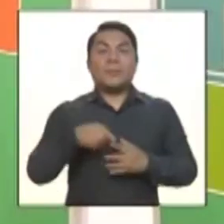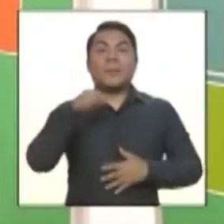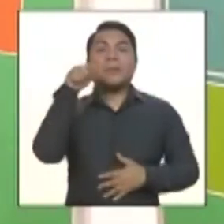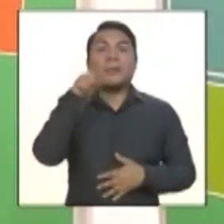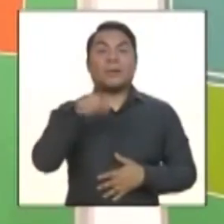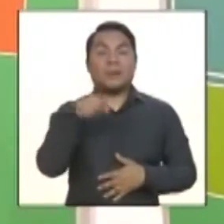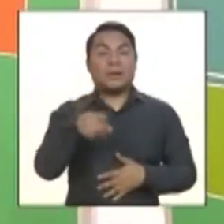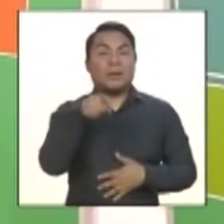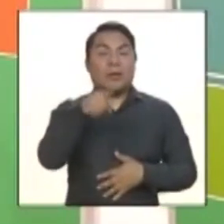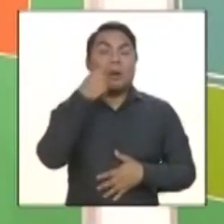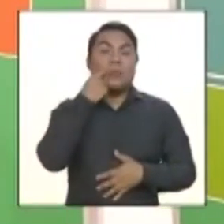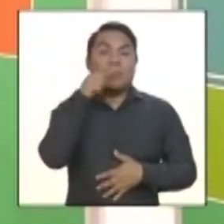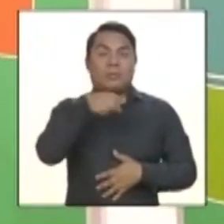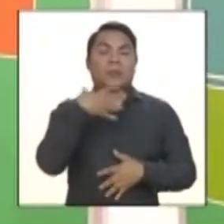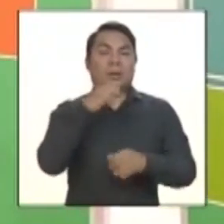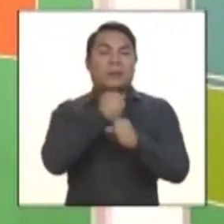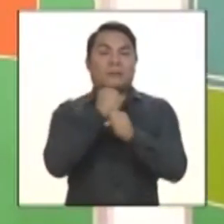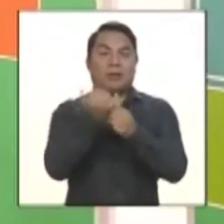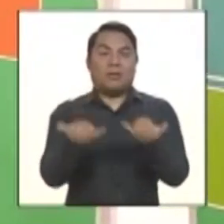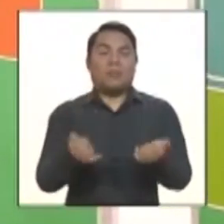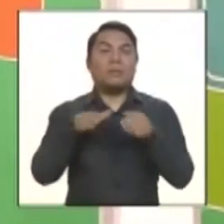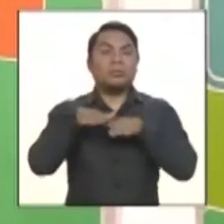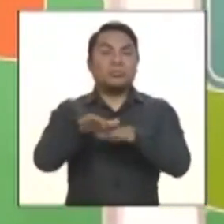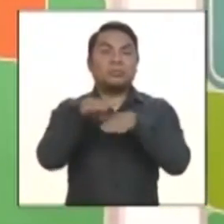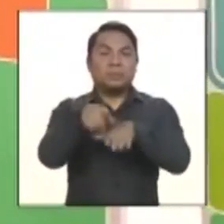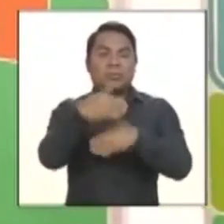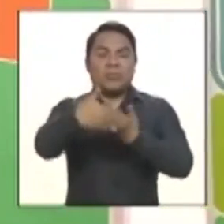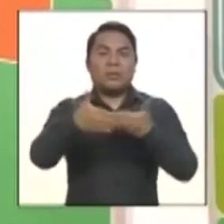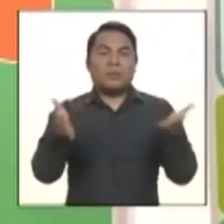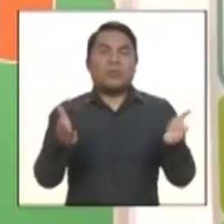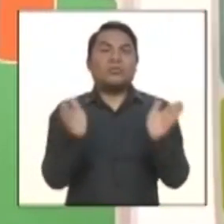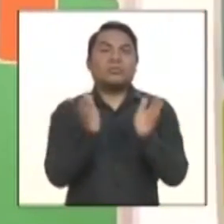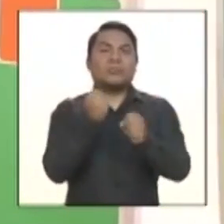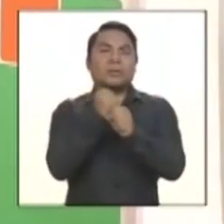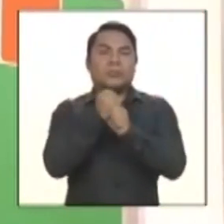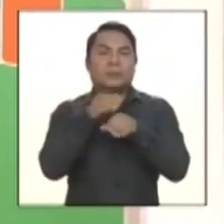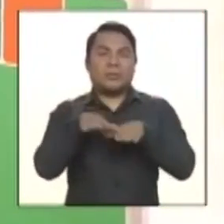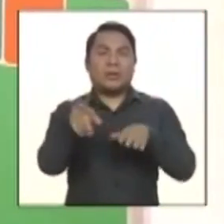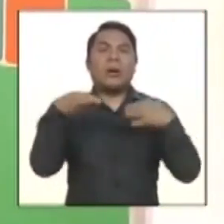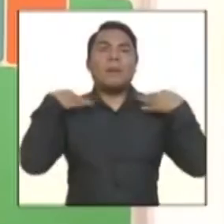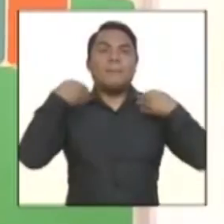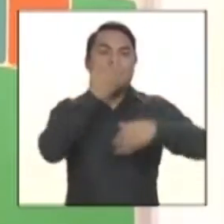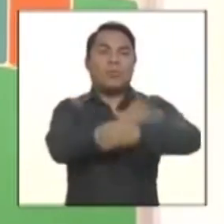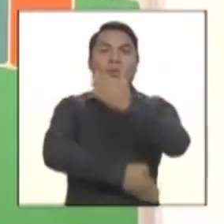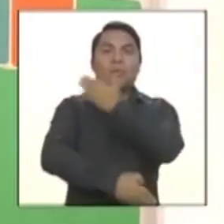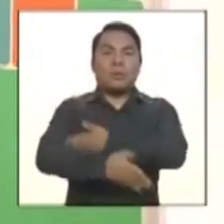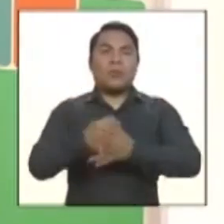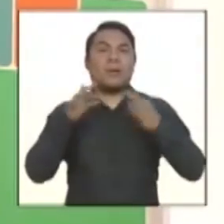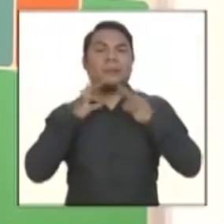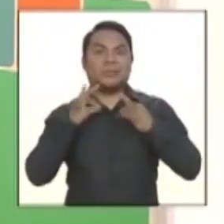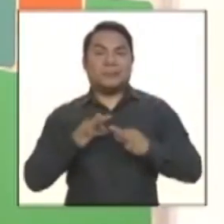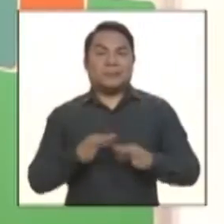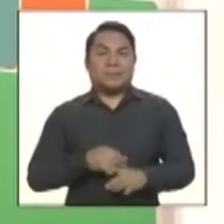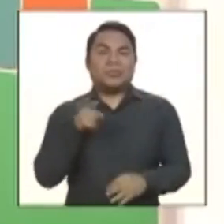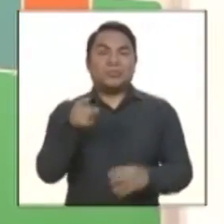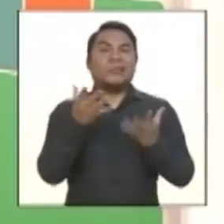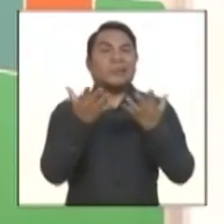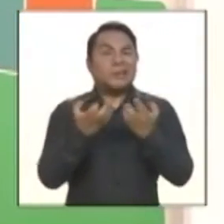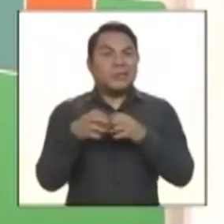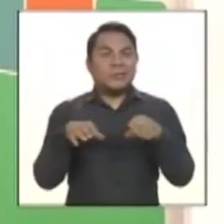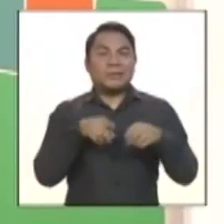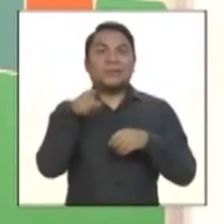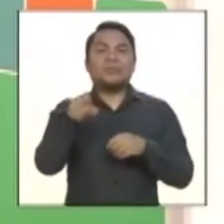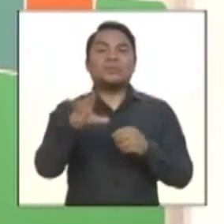Estanislao trabaja ahora como costurero en su pequeño taller donde hace polos y camisas. Lo único que desea es que sus